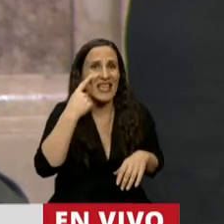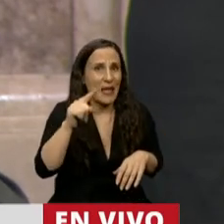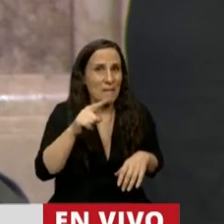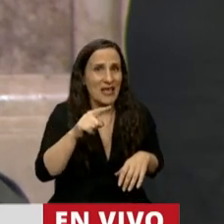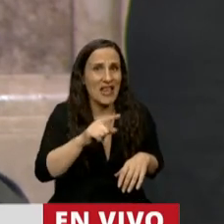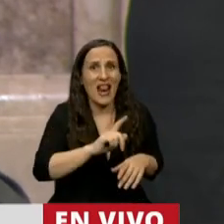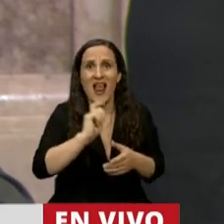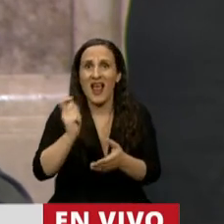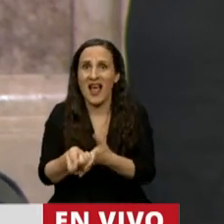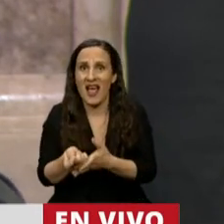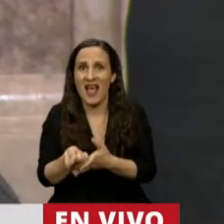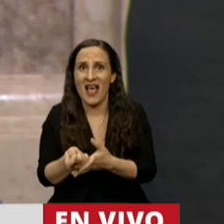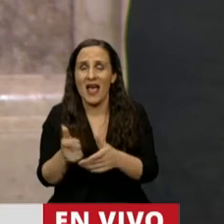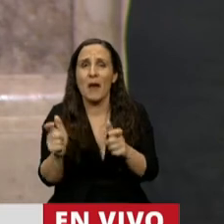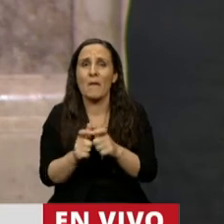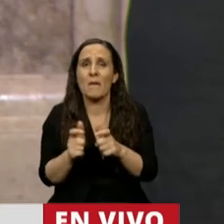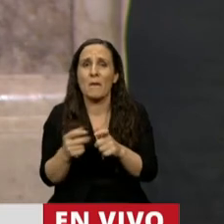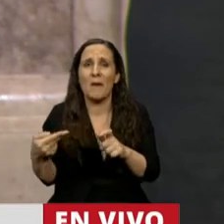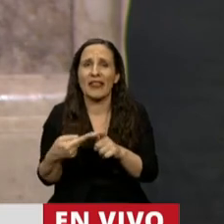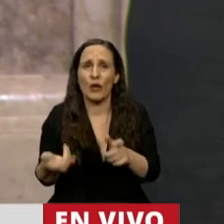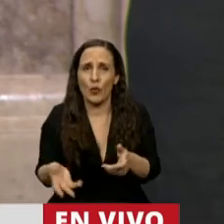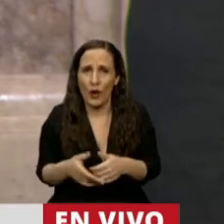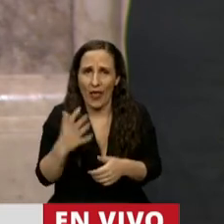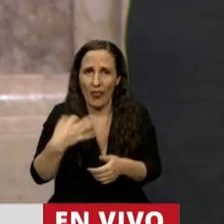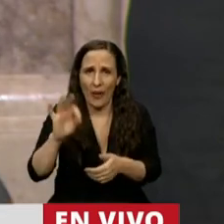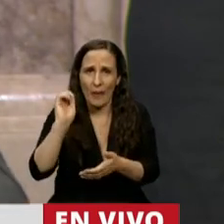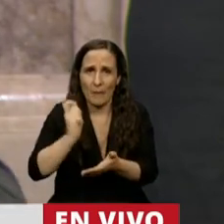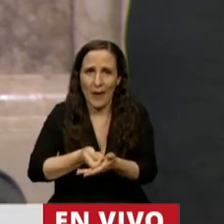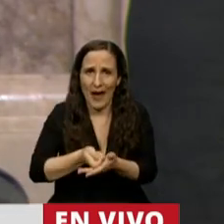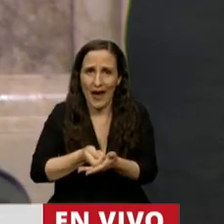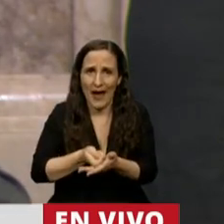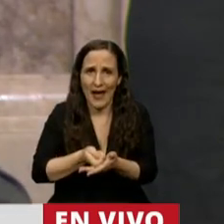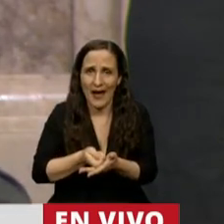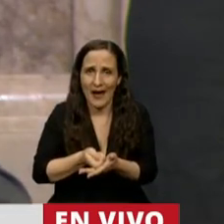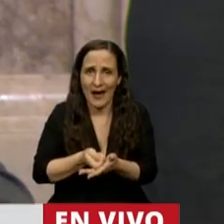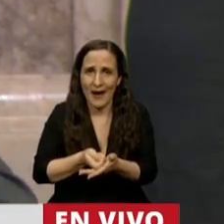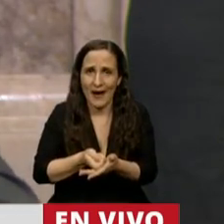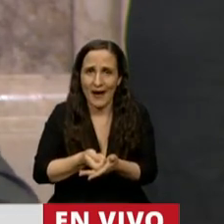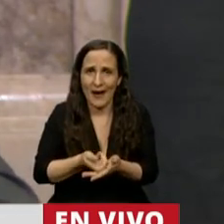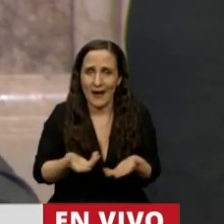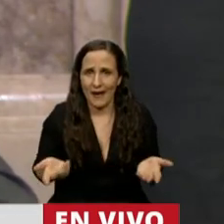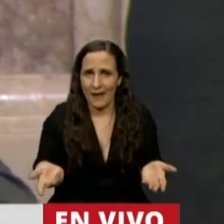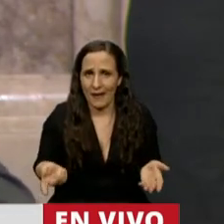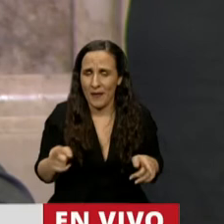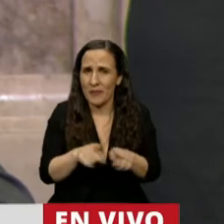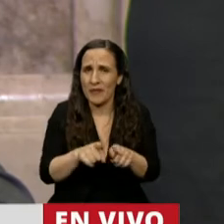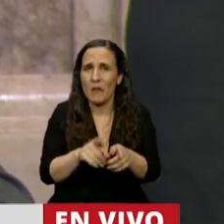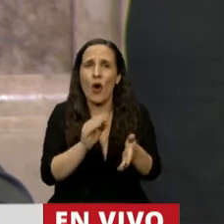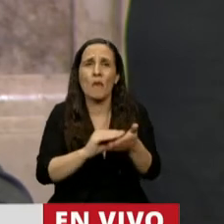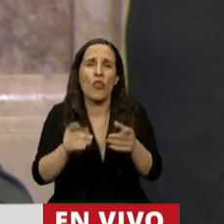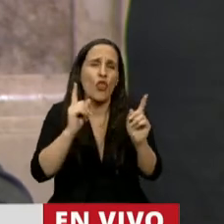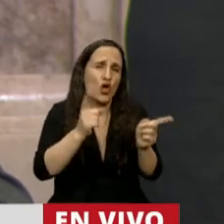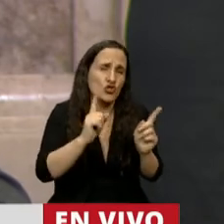a pagar la matrícula. Ni hablar de los estatales, de los